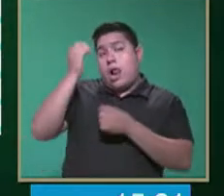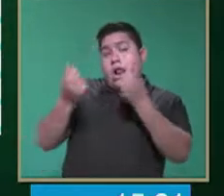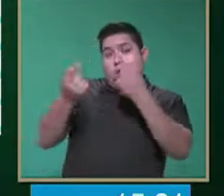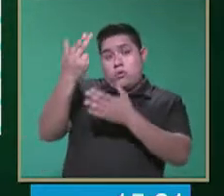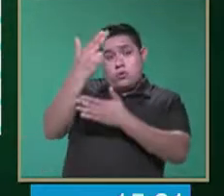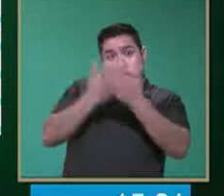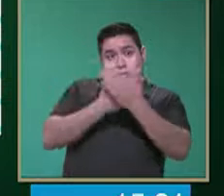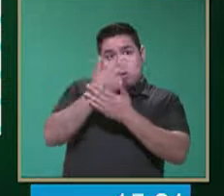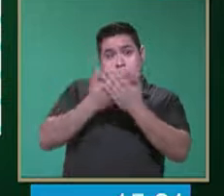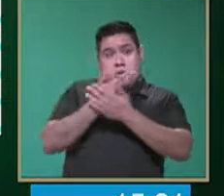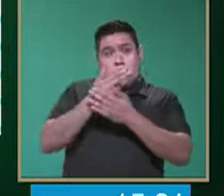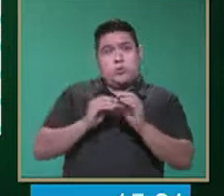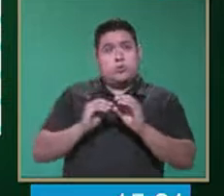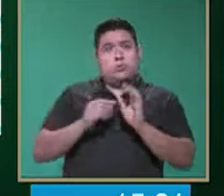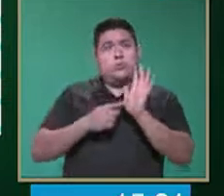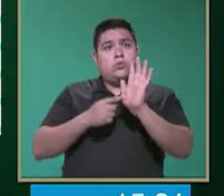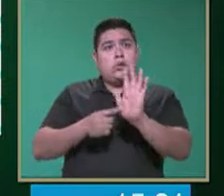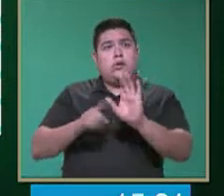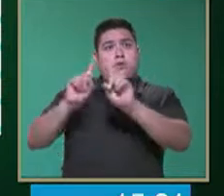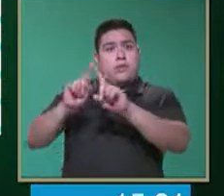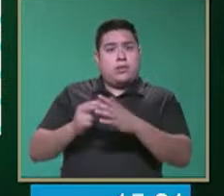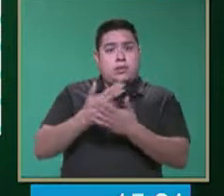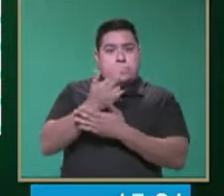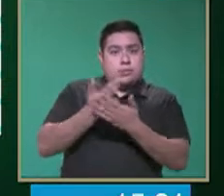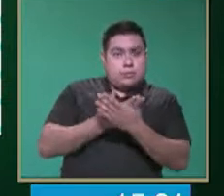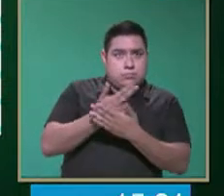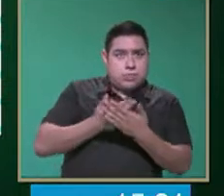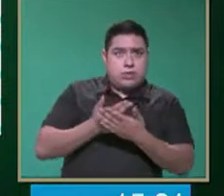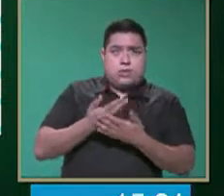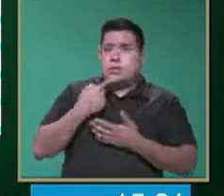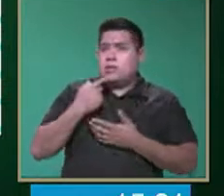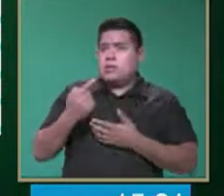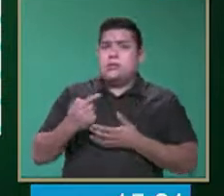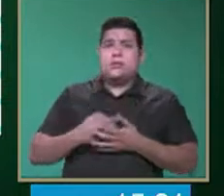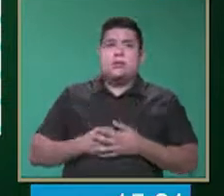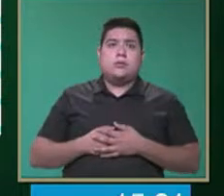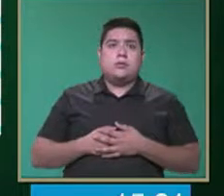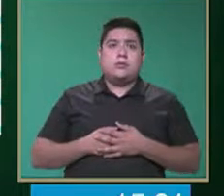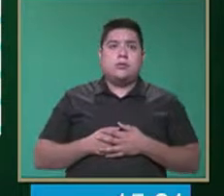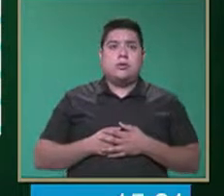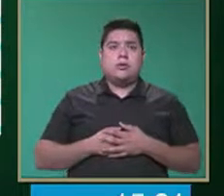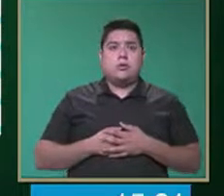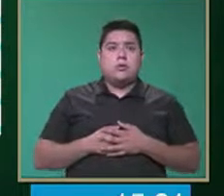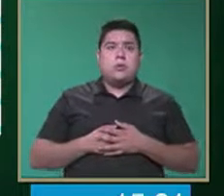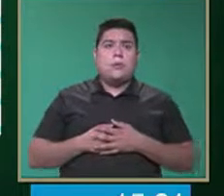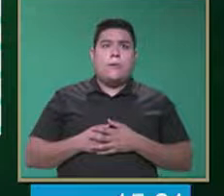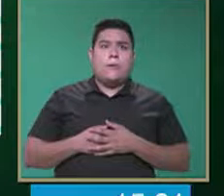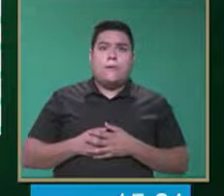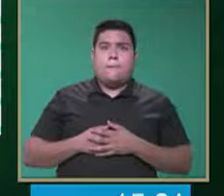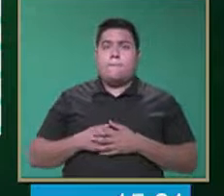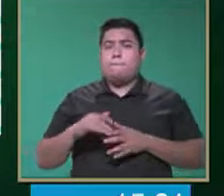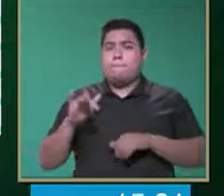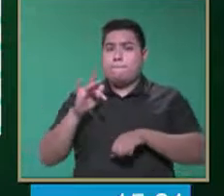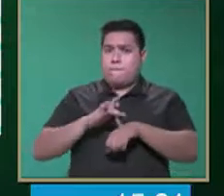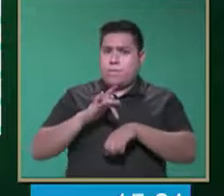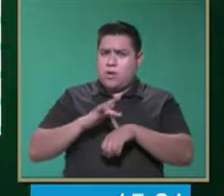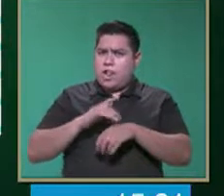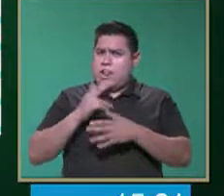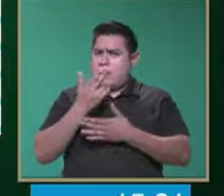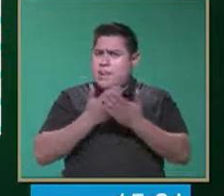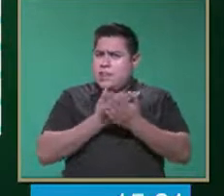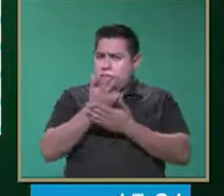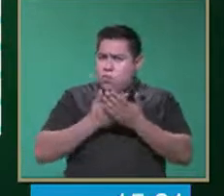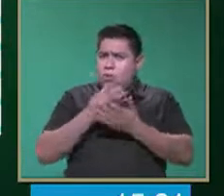con diferentes imágenes y decirle, toca la que tiene el dibujo de